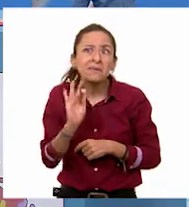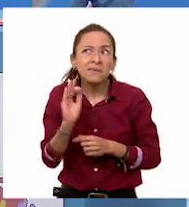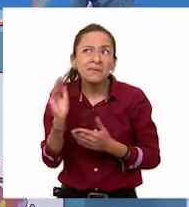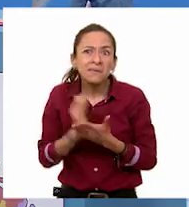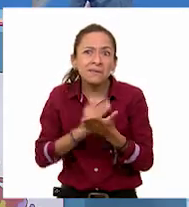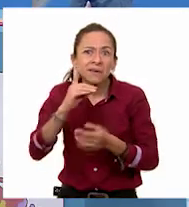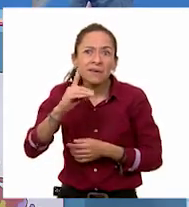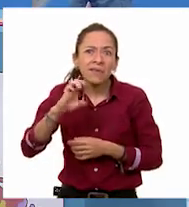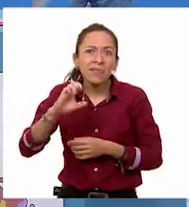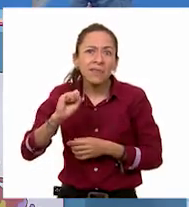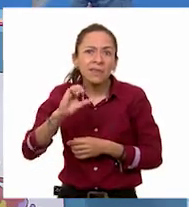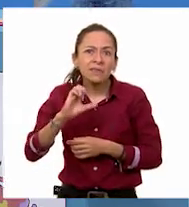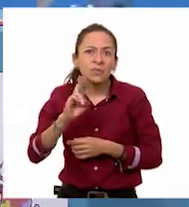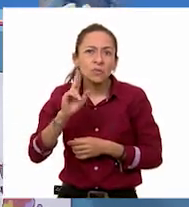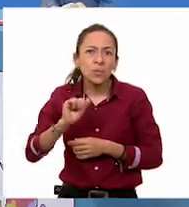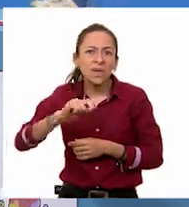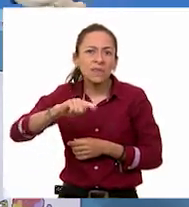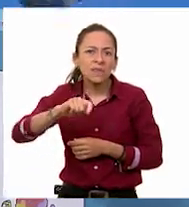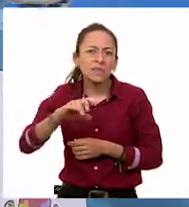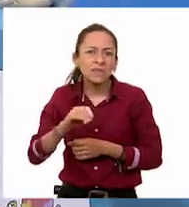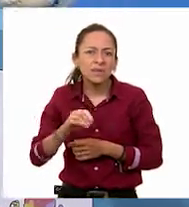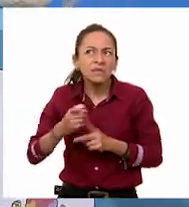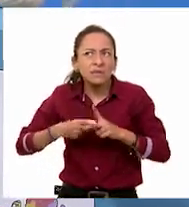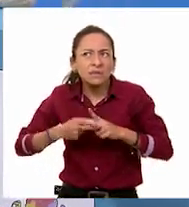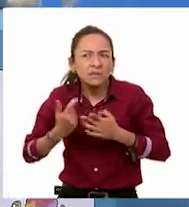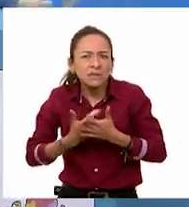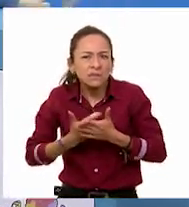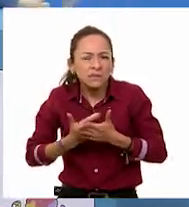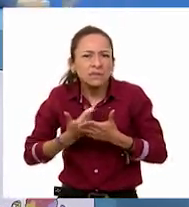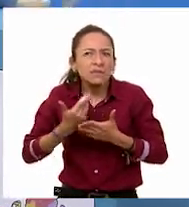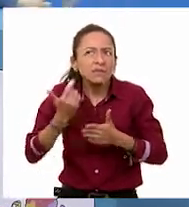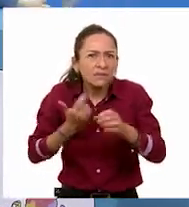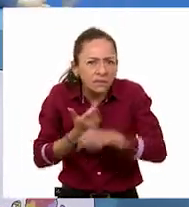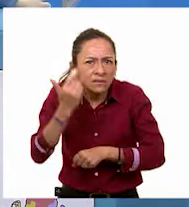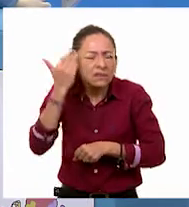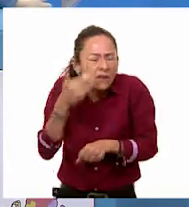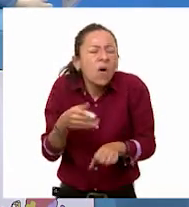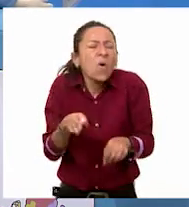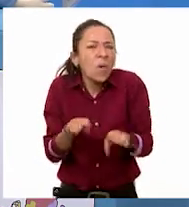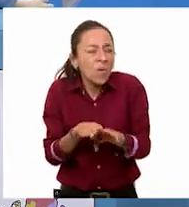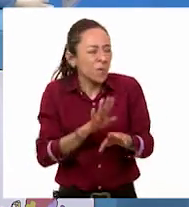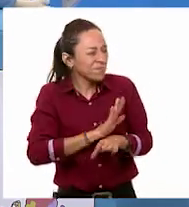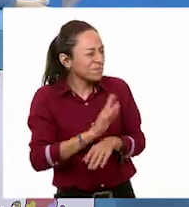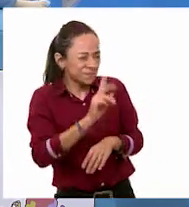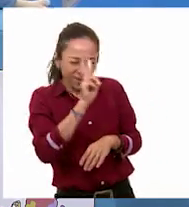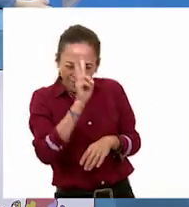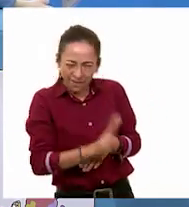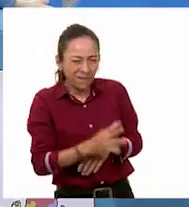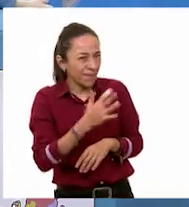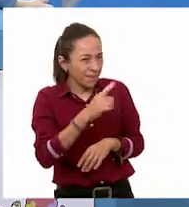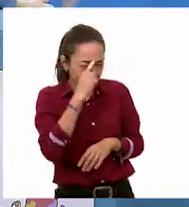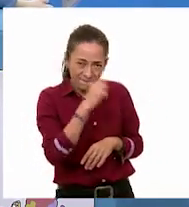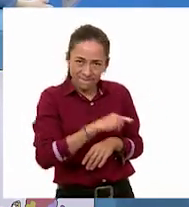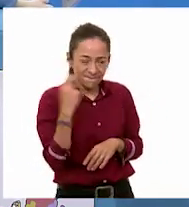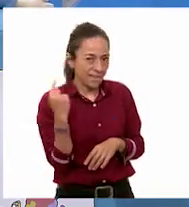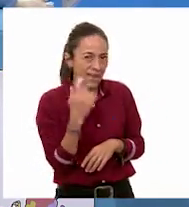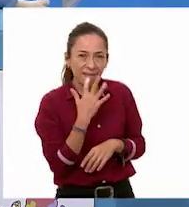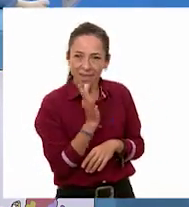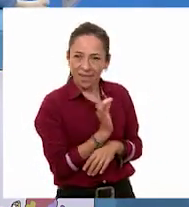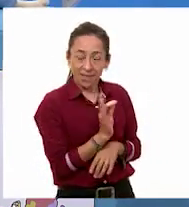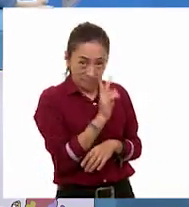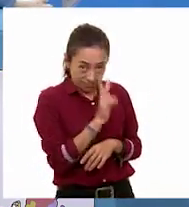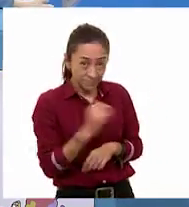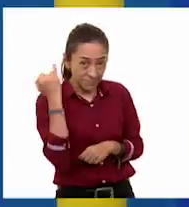Raúlito, en realidad es muy fácil. ¿Verdad, Jenny? Sí. Ahora Jenny te va a explicar y resolveremos nuestro libro de desafíos para que lo